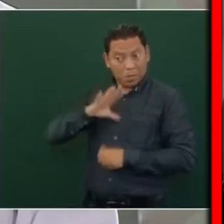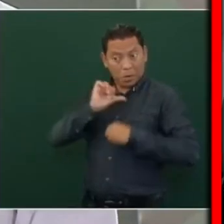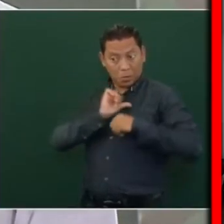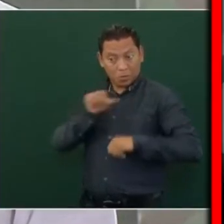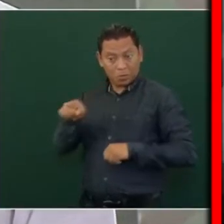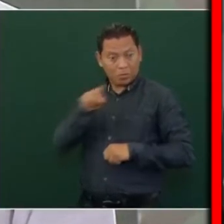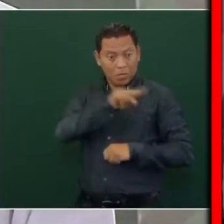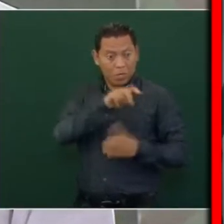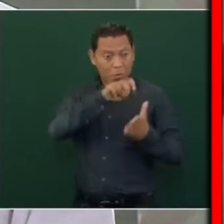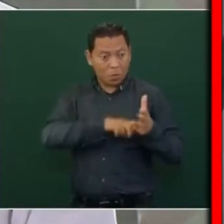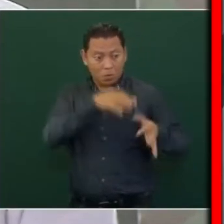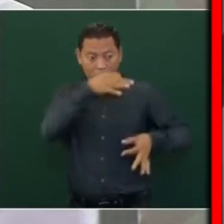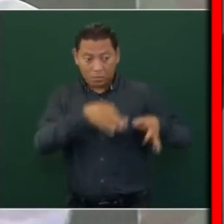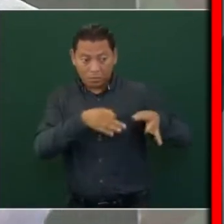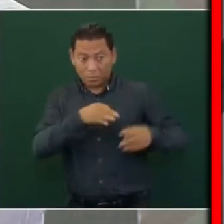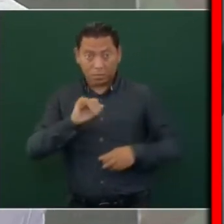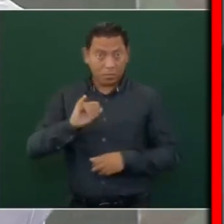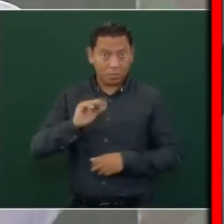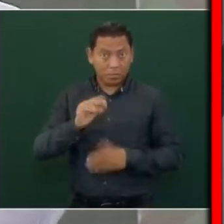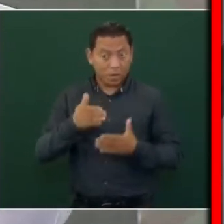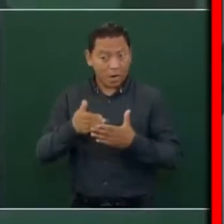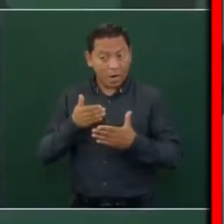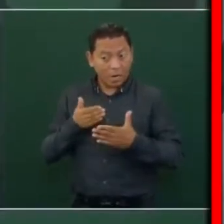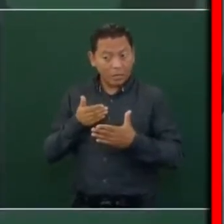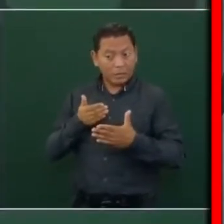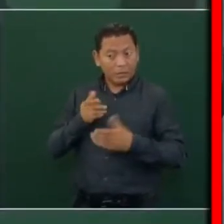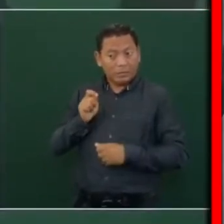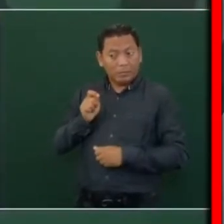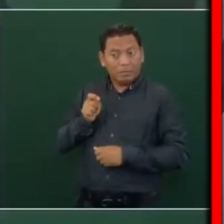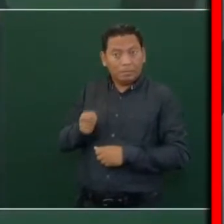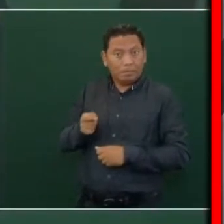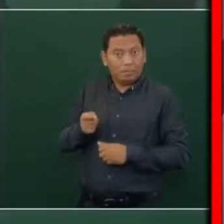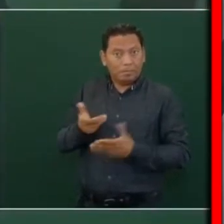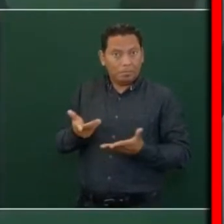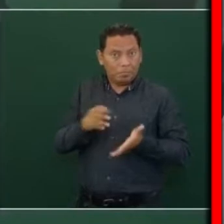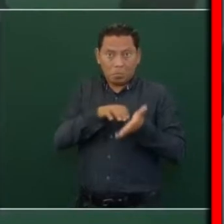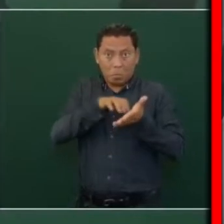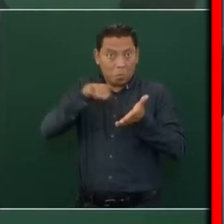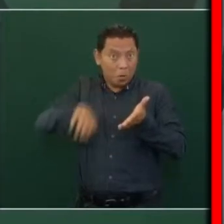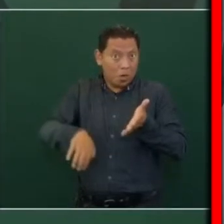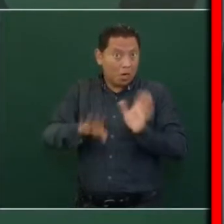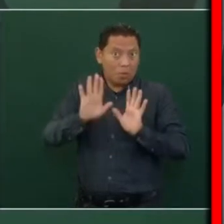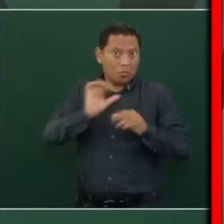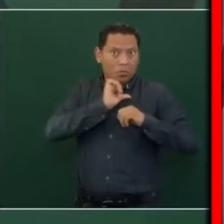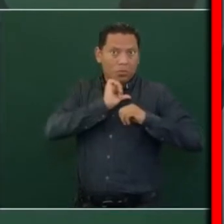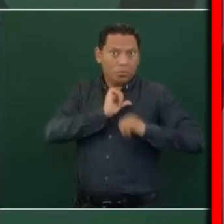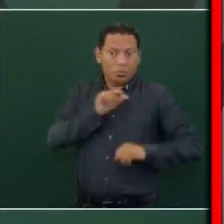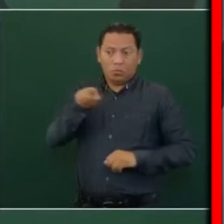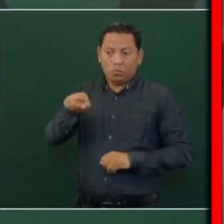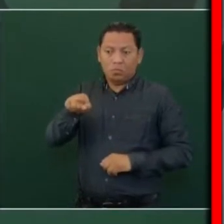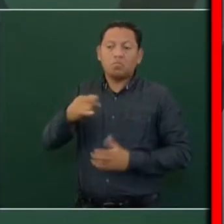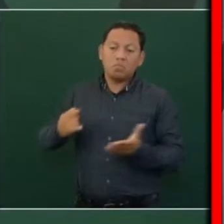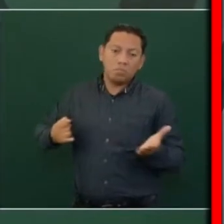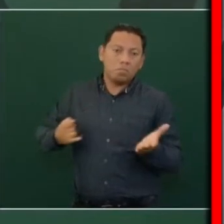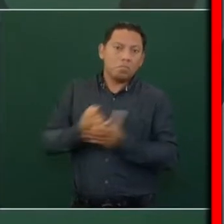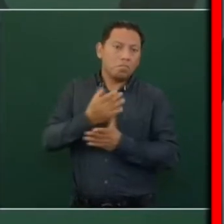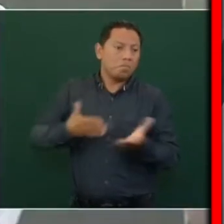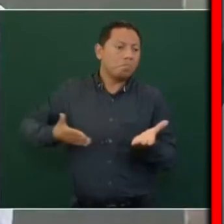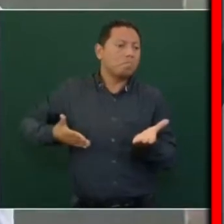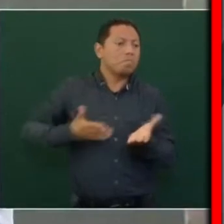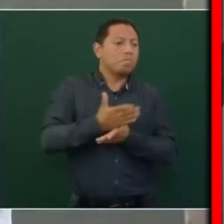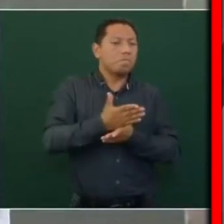Amigos y amigas que tengan excelente día, te vas a sorprender lo que ocurrió el día de hoy en la mañanera.